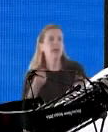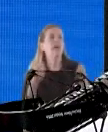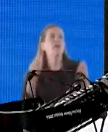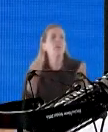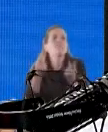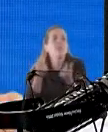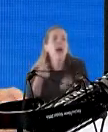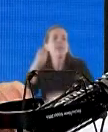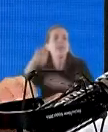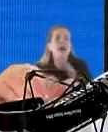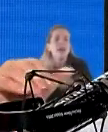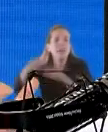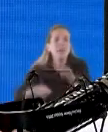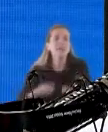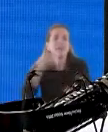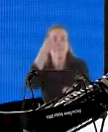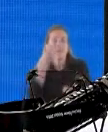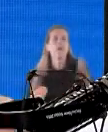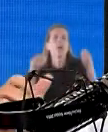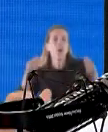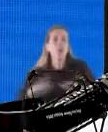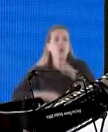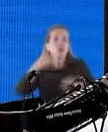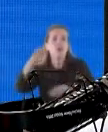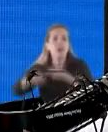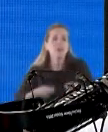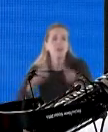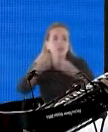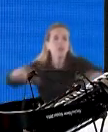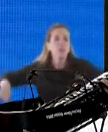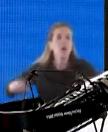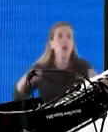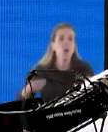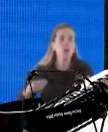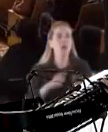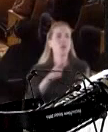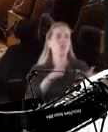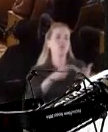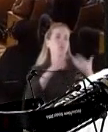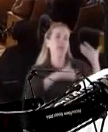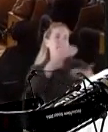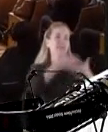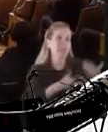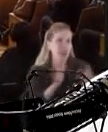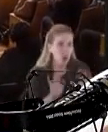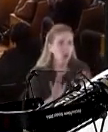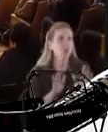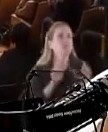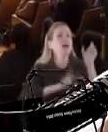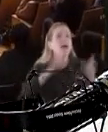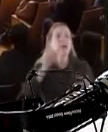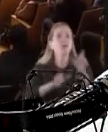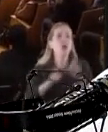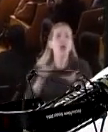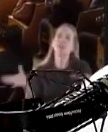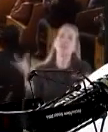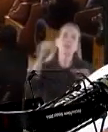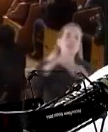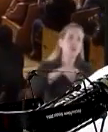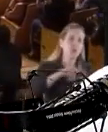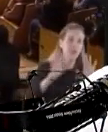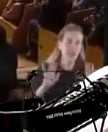comeflor, porque vivimos en el apuro, en la inmediatez. ¿Cómo lograr, como diríamos en Venezuela,